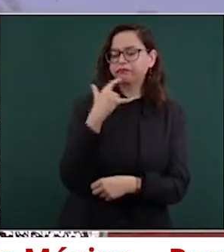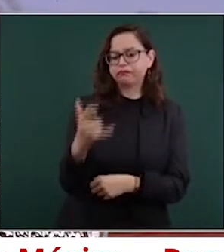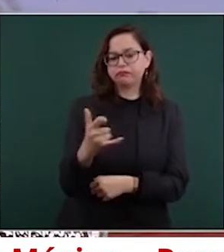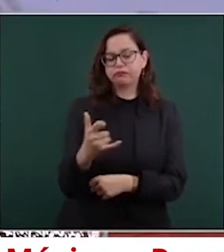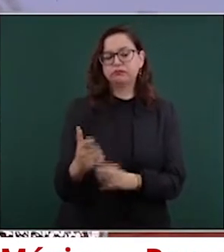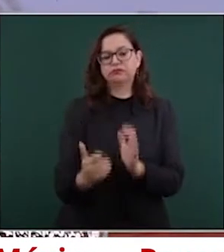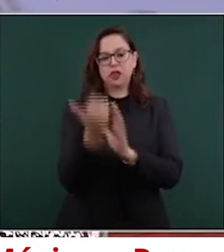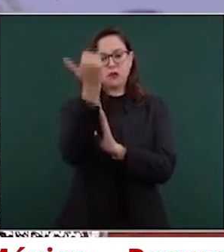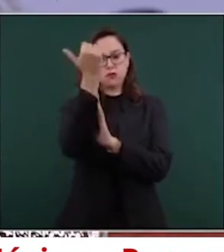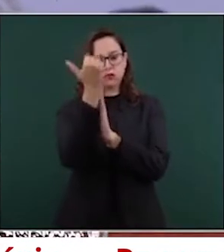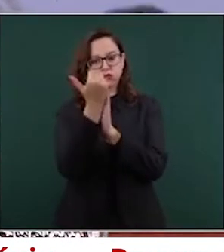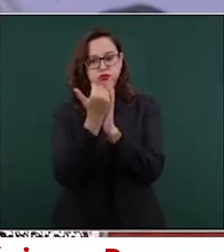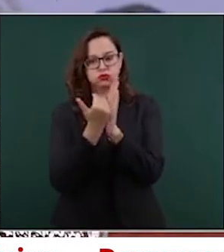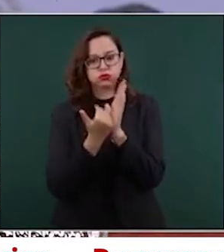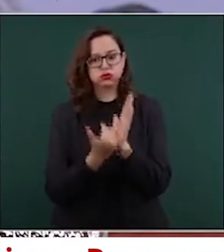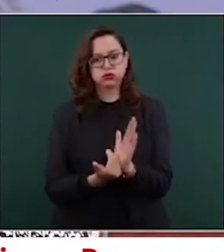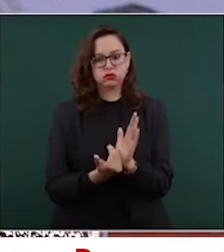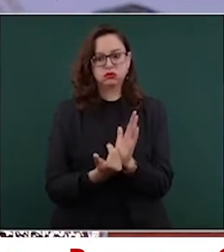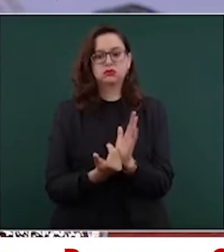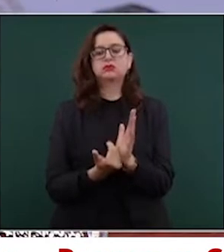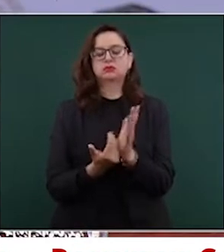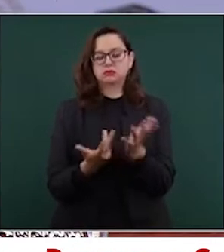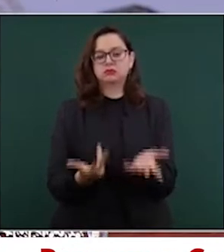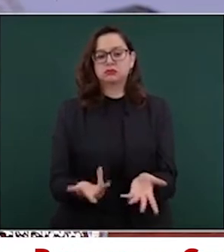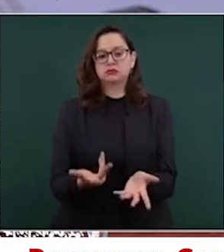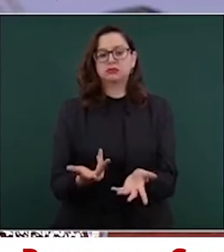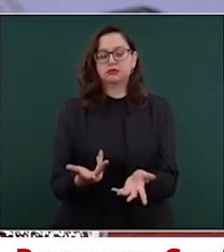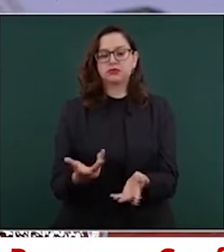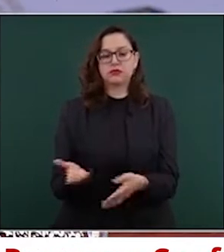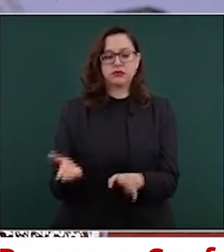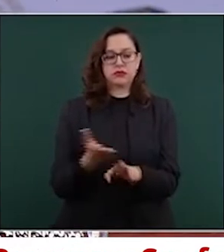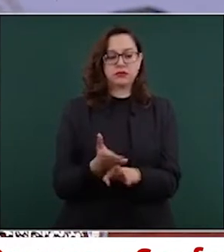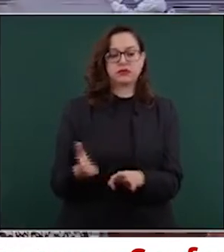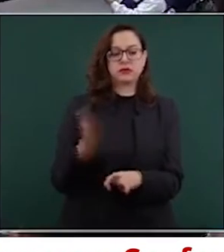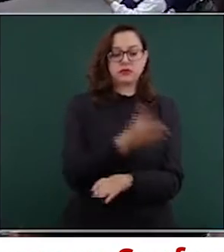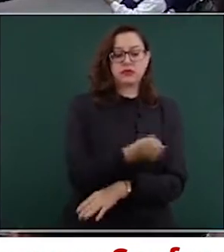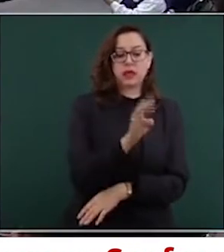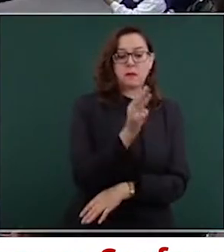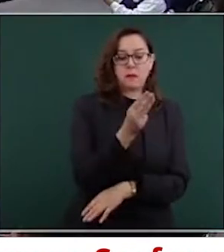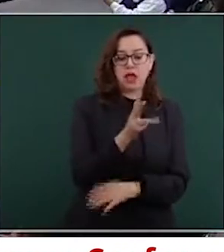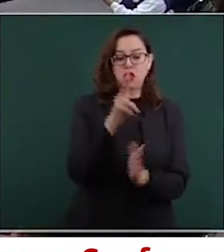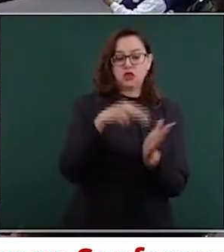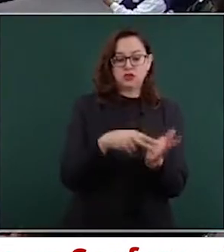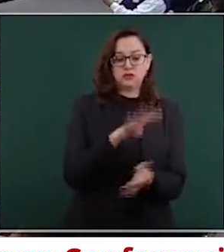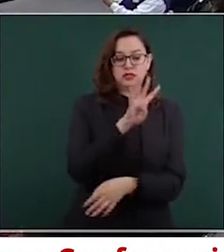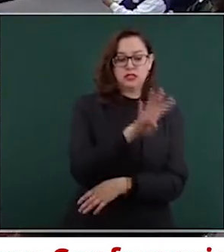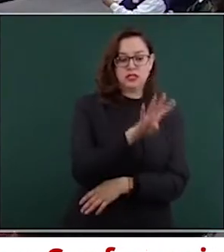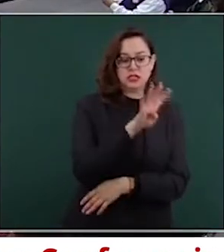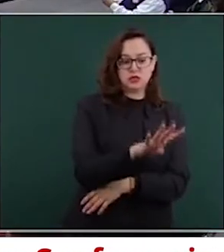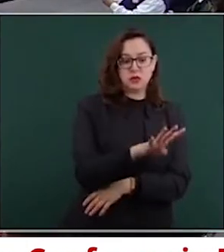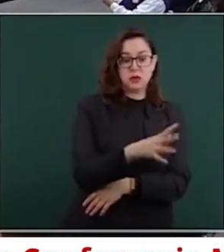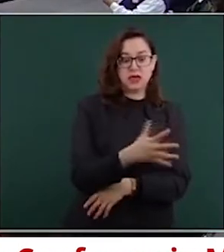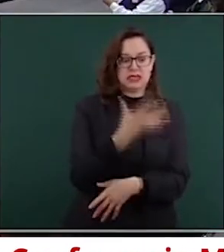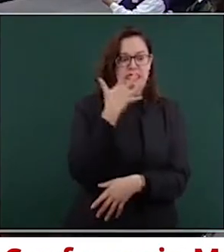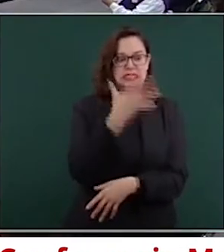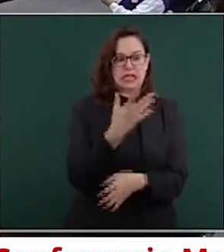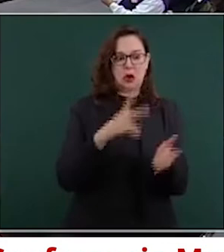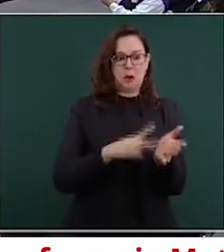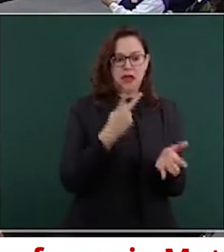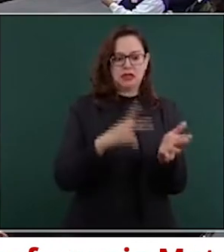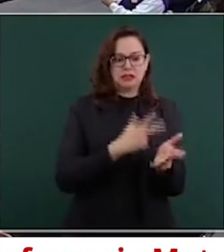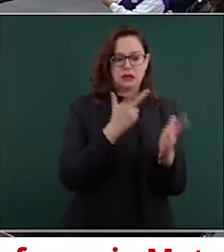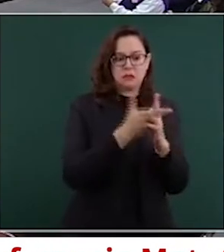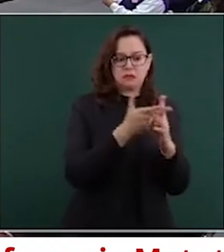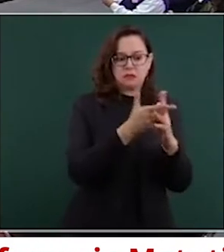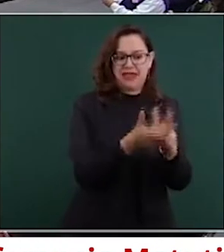cinco homicidios diarios que llegamos en el mes de mayo del dos mil diecinueve a dos punto cinco promedio